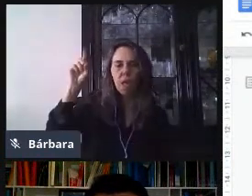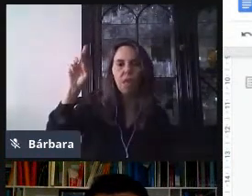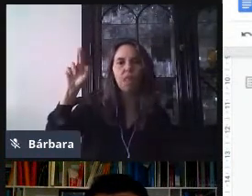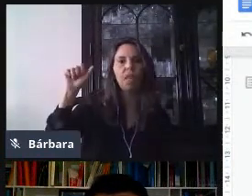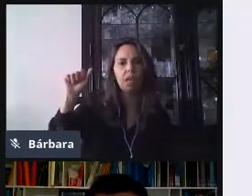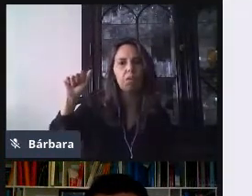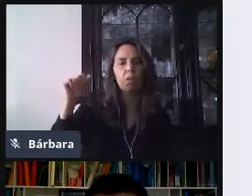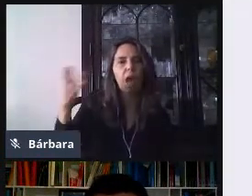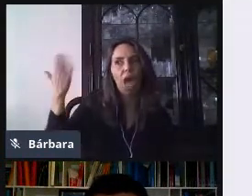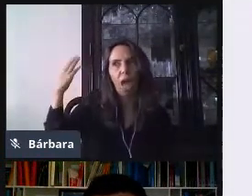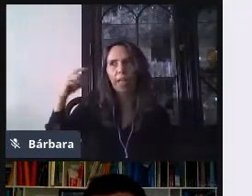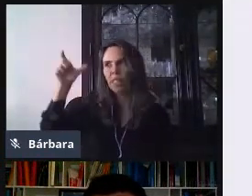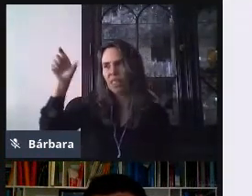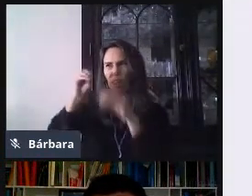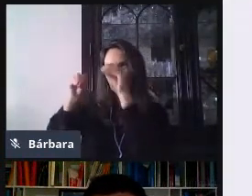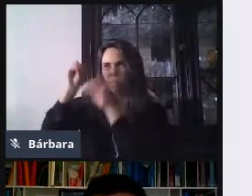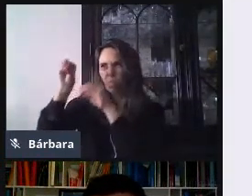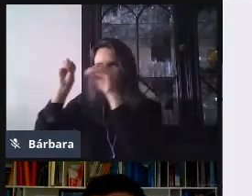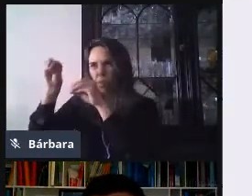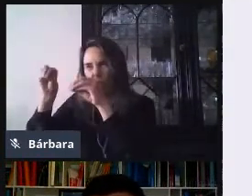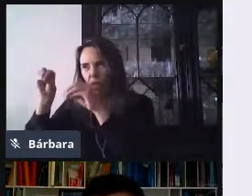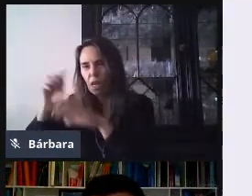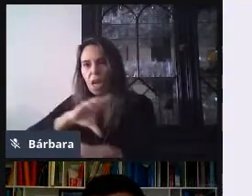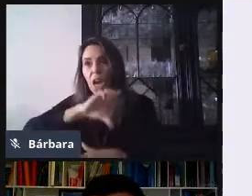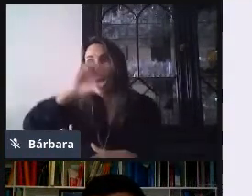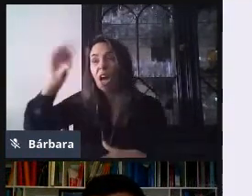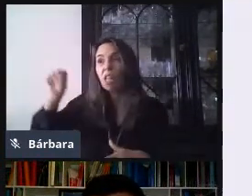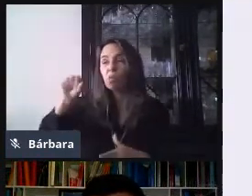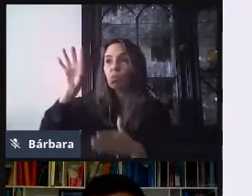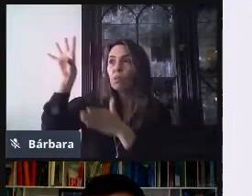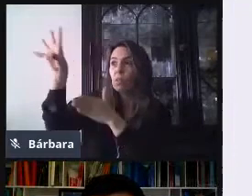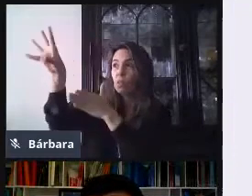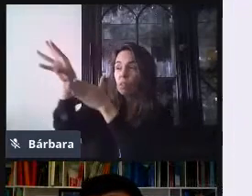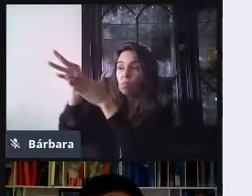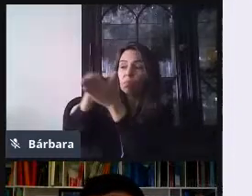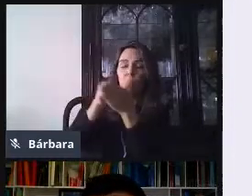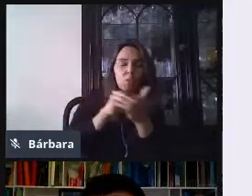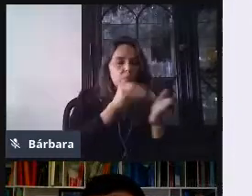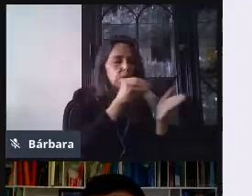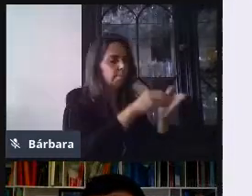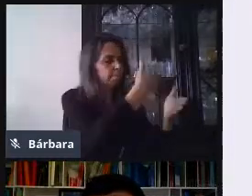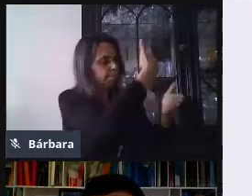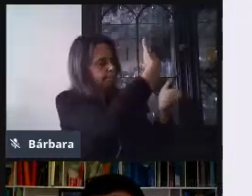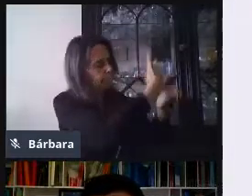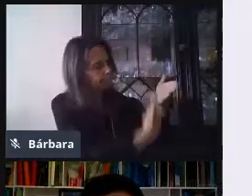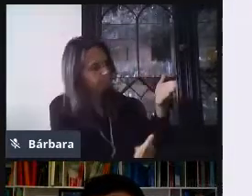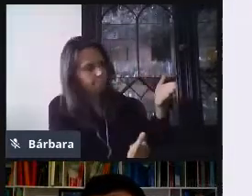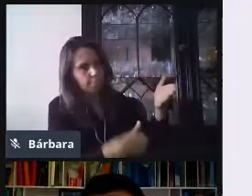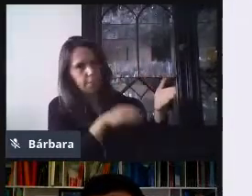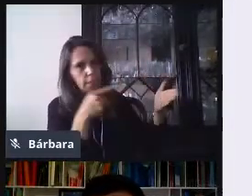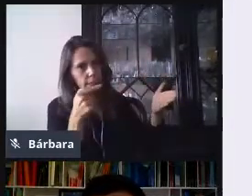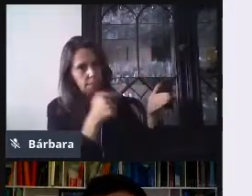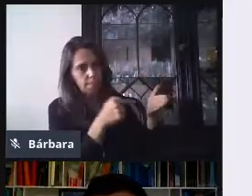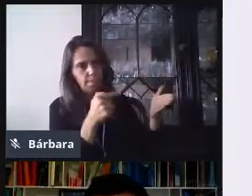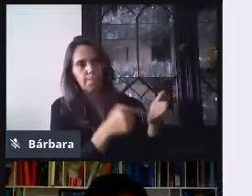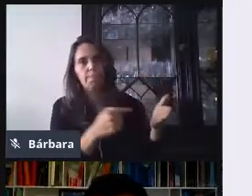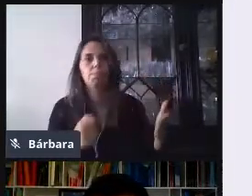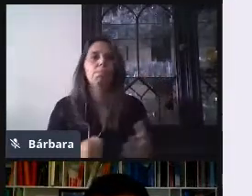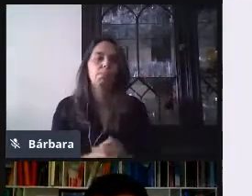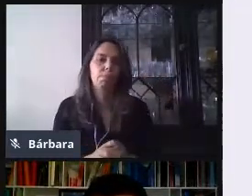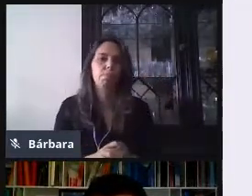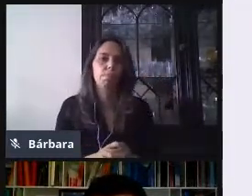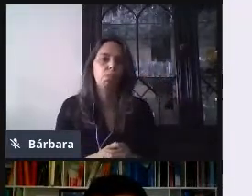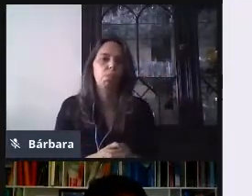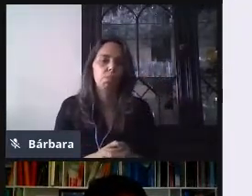la pregunta y pegarlas. Y de esa forma se va a respetar el, digamos, el mismo formato, y ya no va a haber ningún cambio.